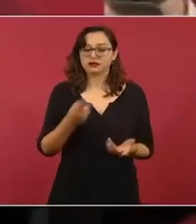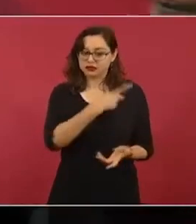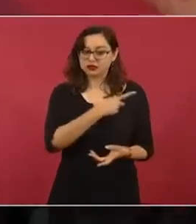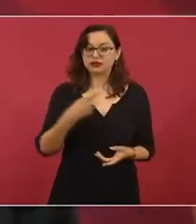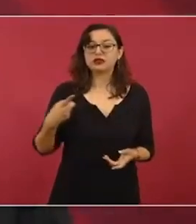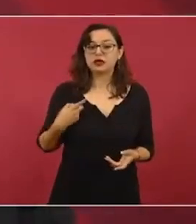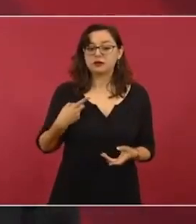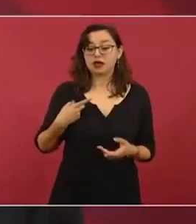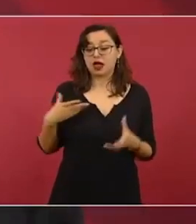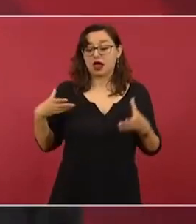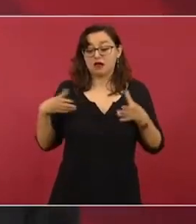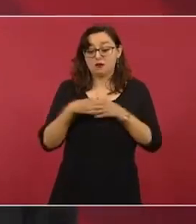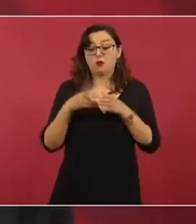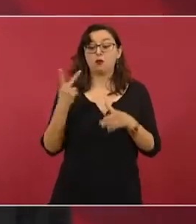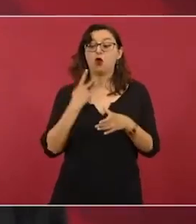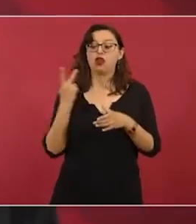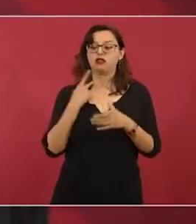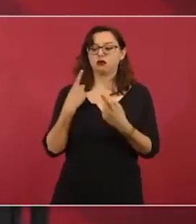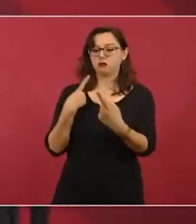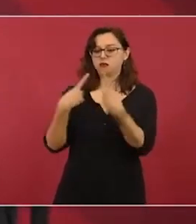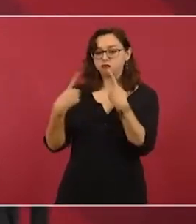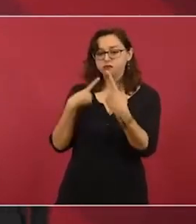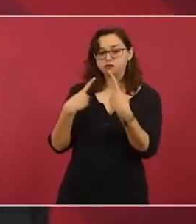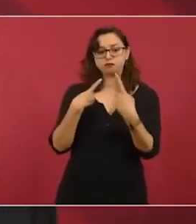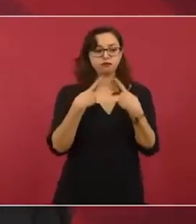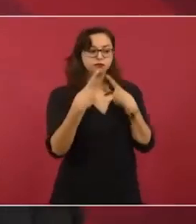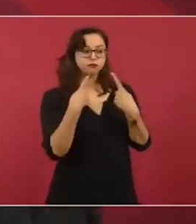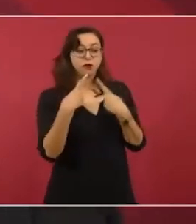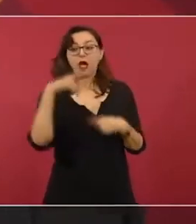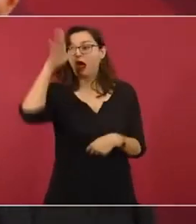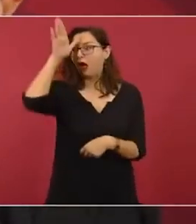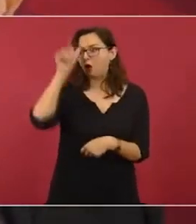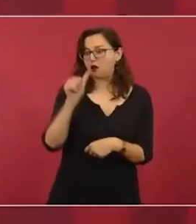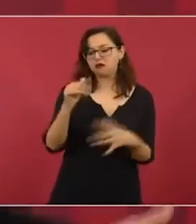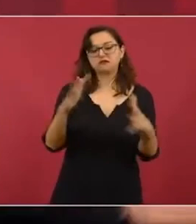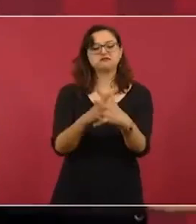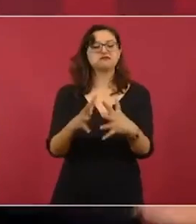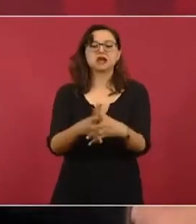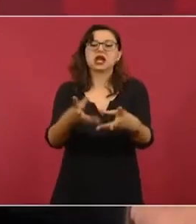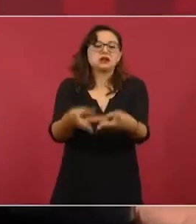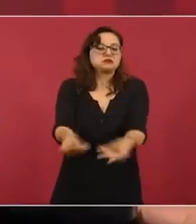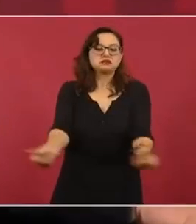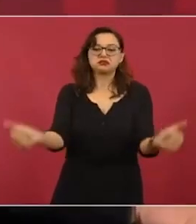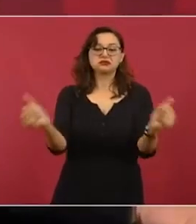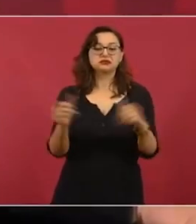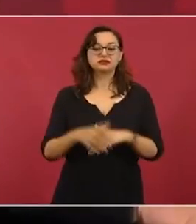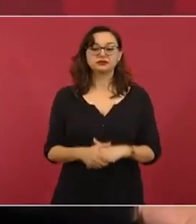arreglen arriba. Ayer hablaba yo de que me dio mucho gusto,